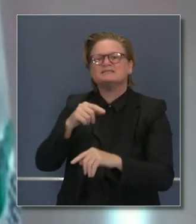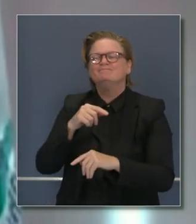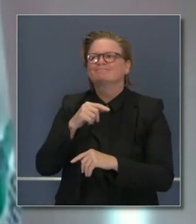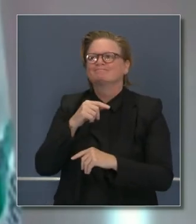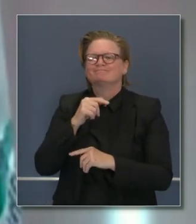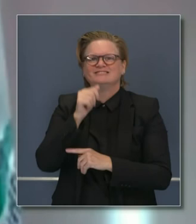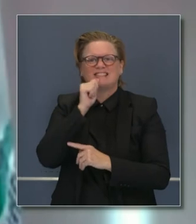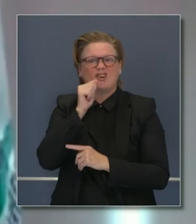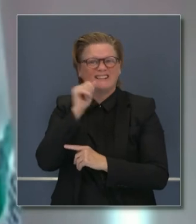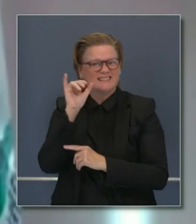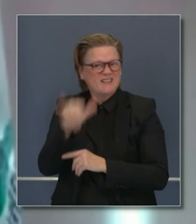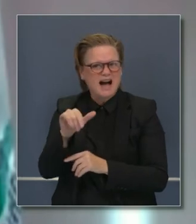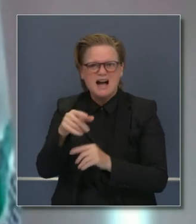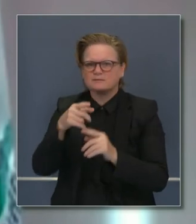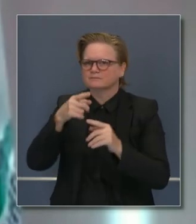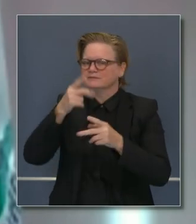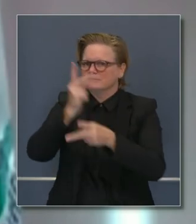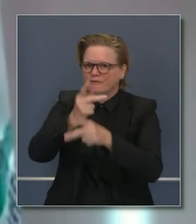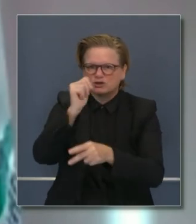eficaces.